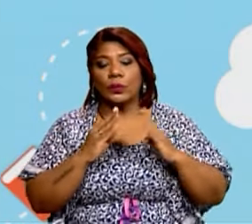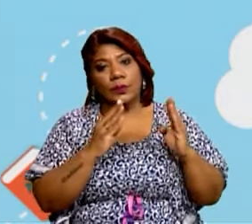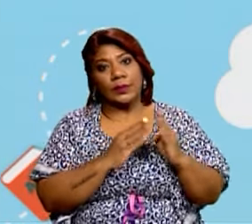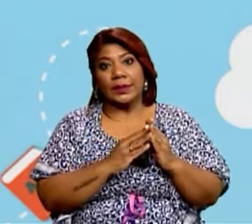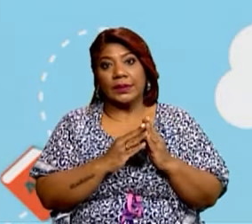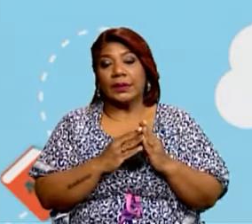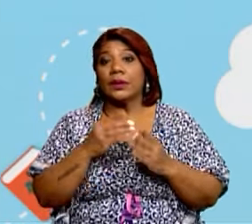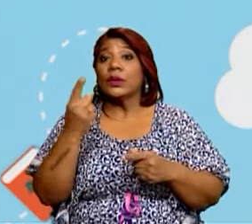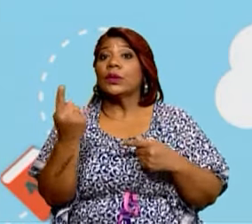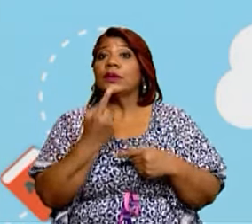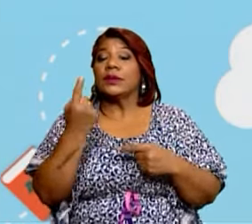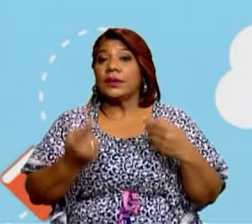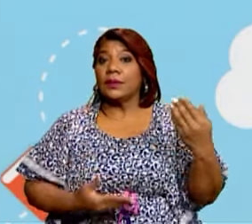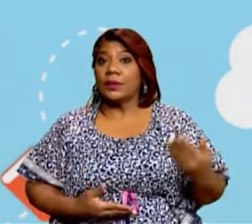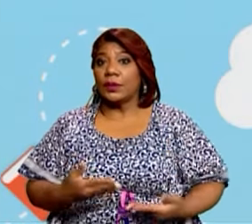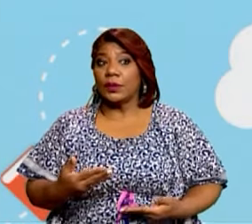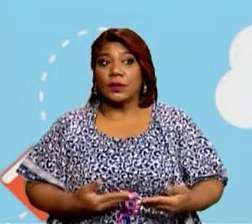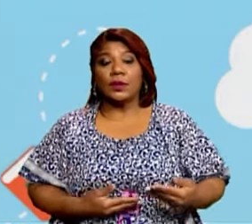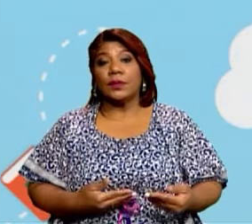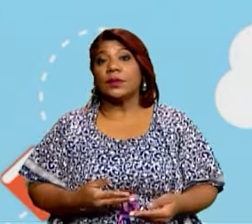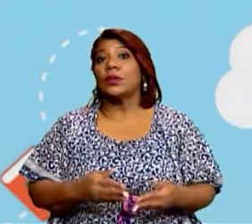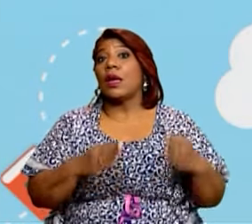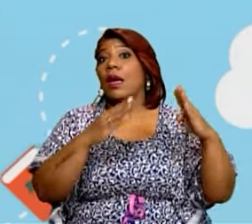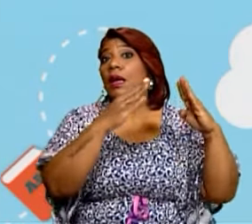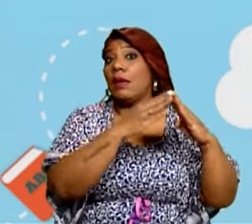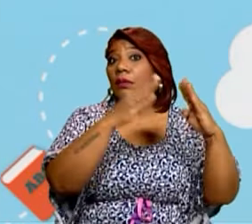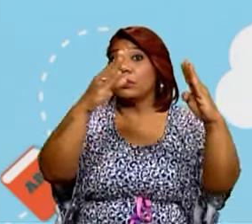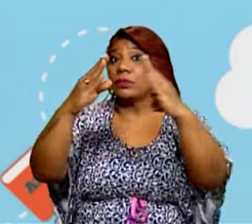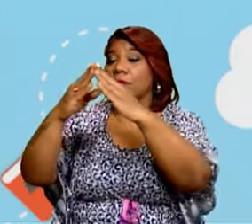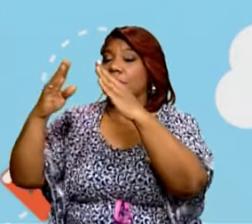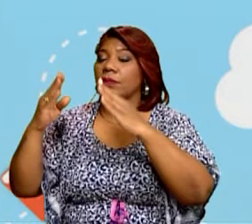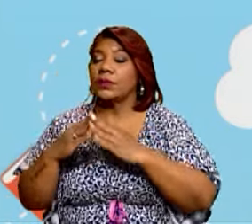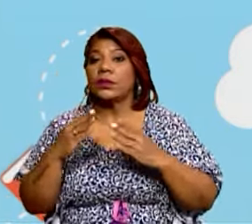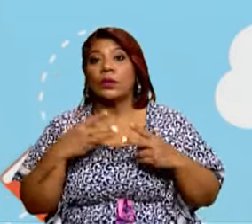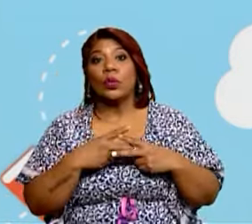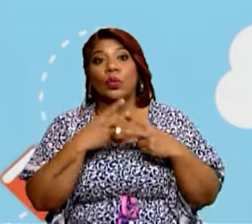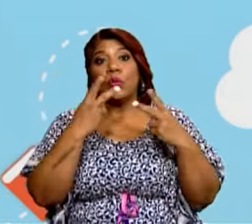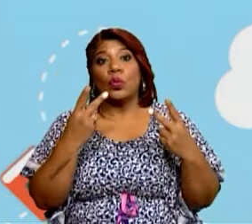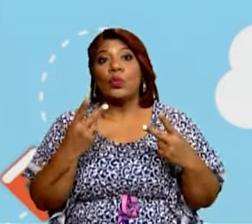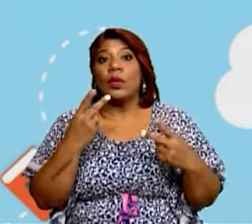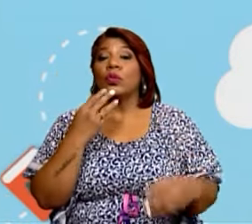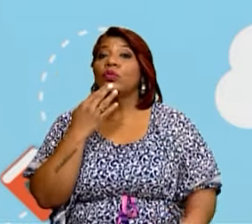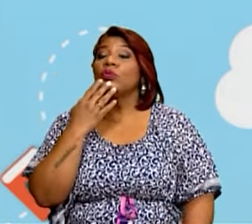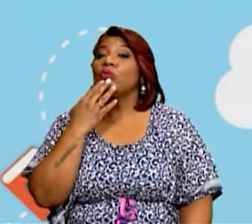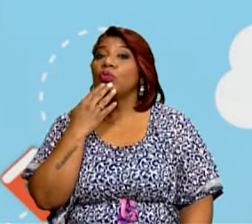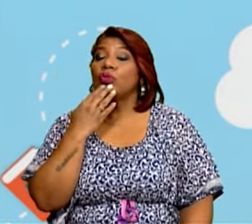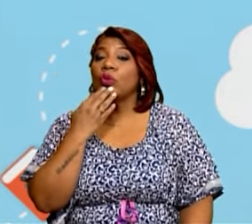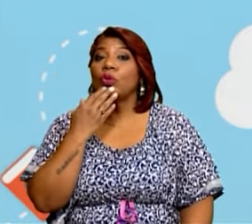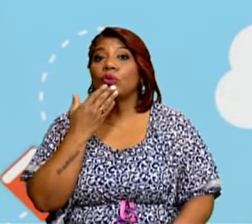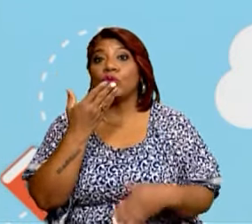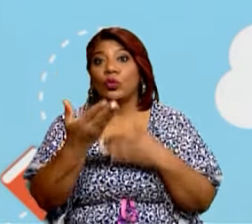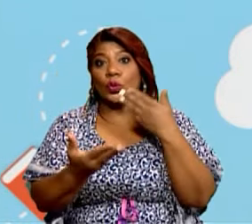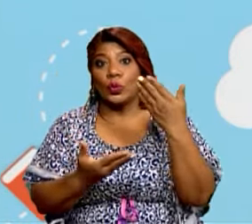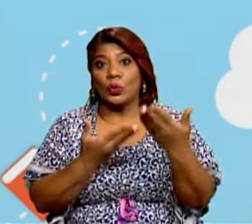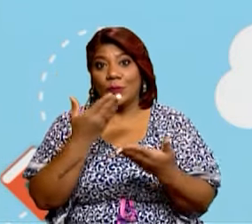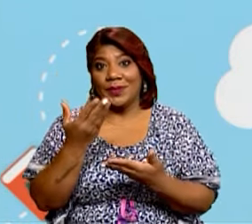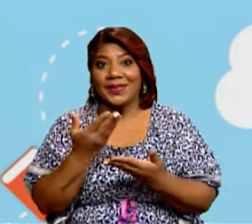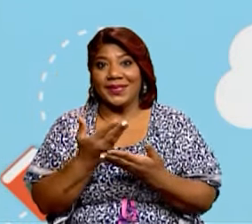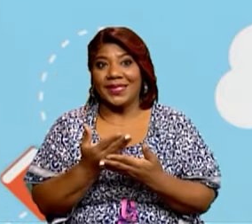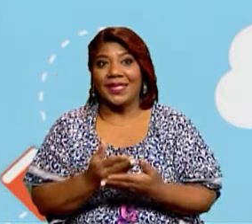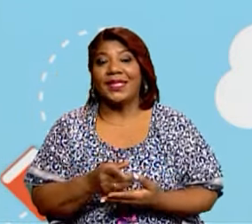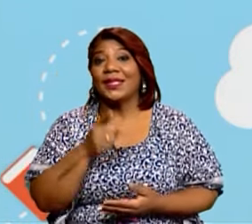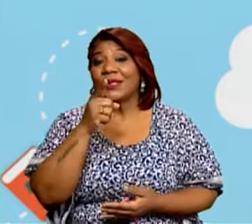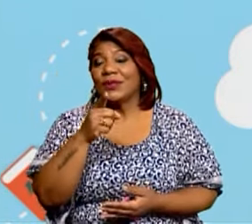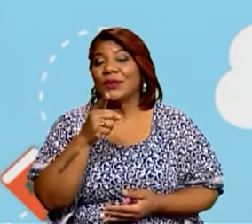servicio hacia los compañeros. Tenemos que tener un valor, un color y un mensaje. allí te